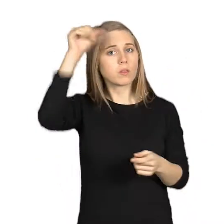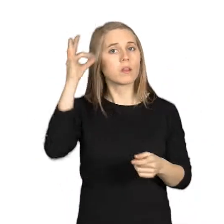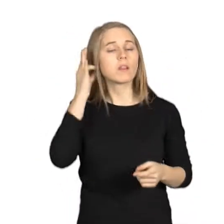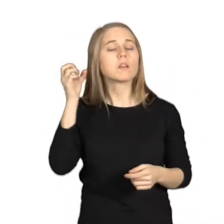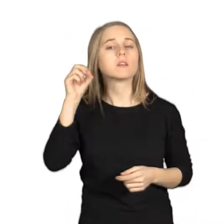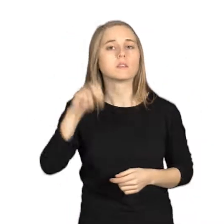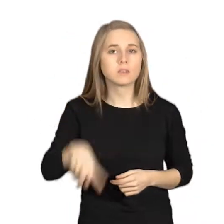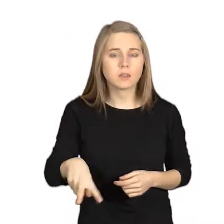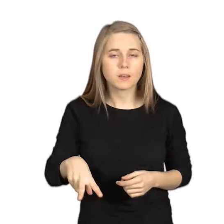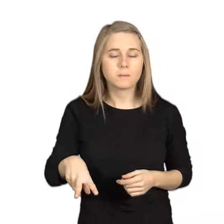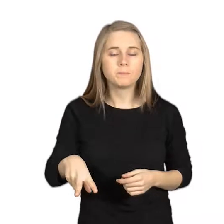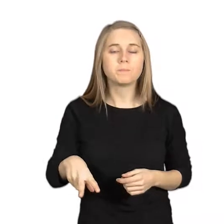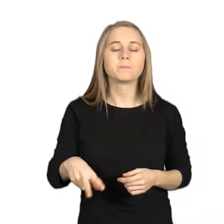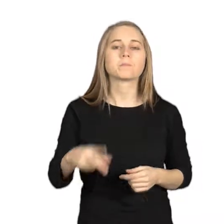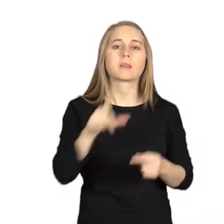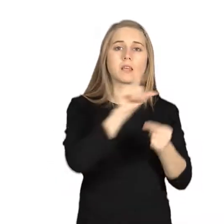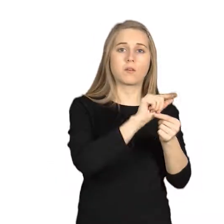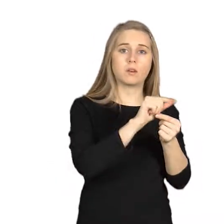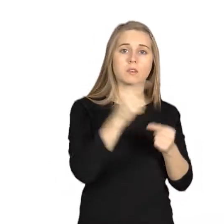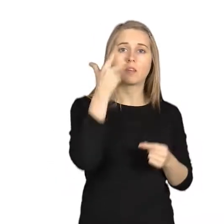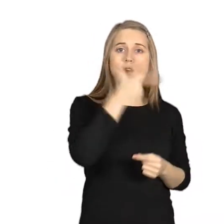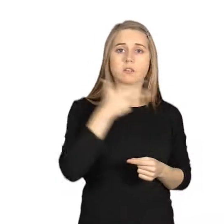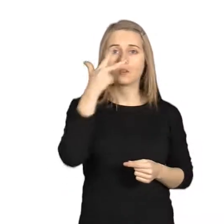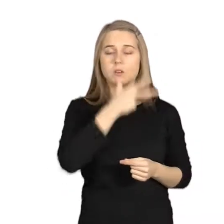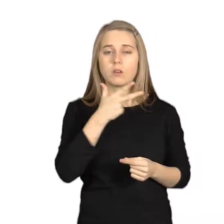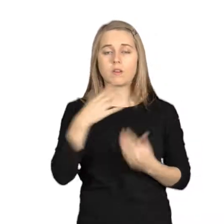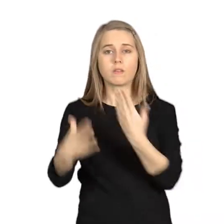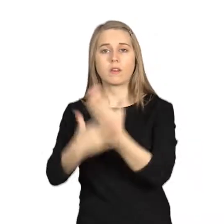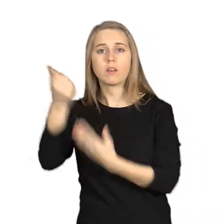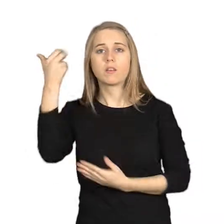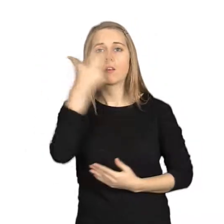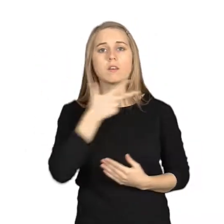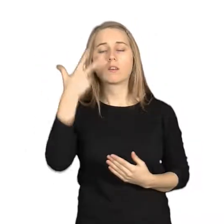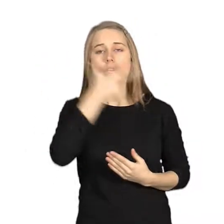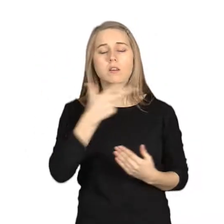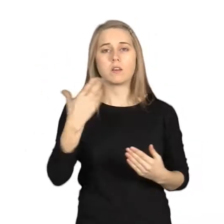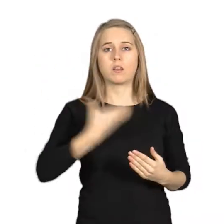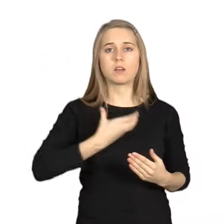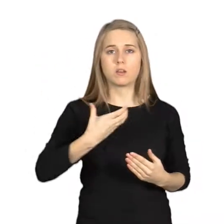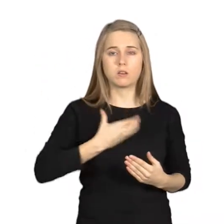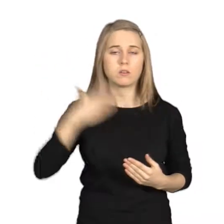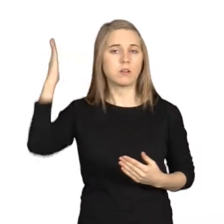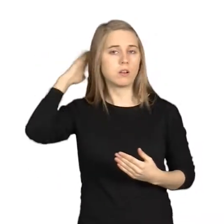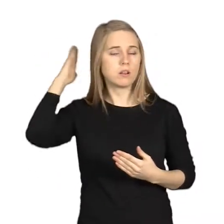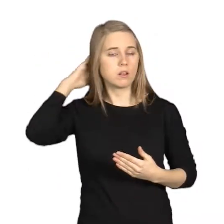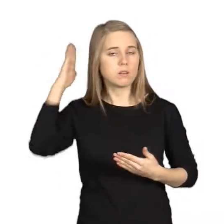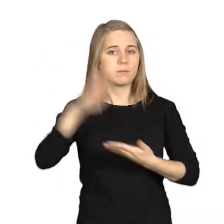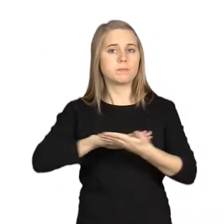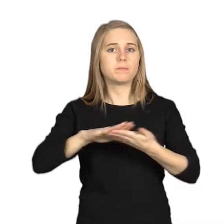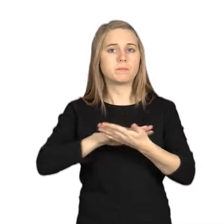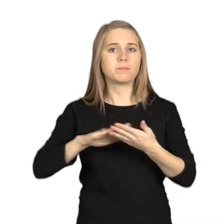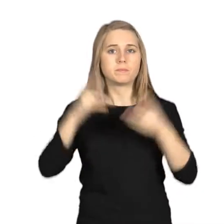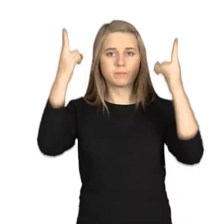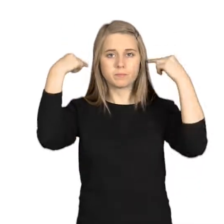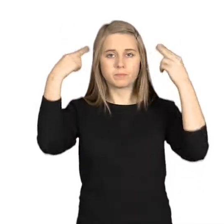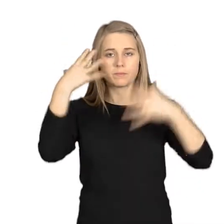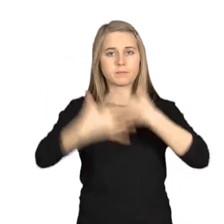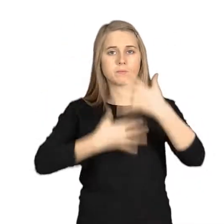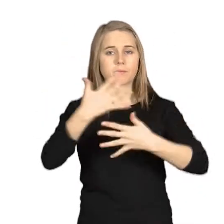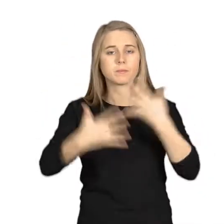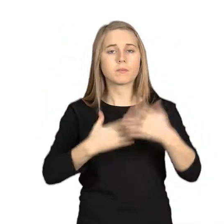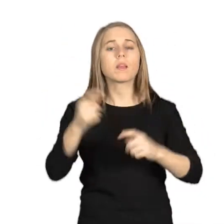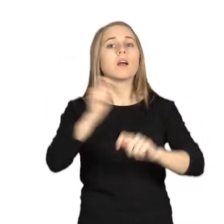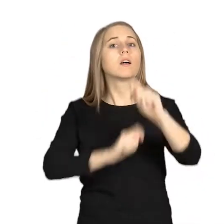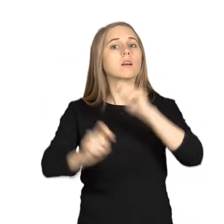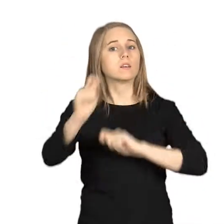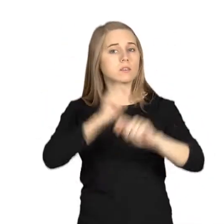patrocinadoras son Iniguaritza y Castola, la Federación de Icastolas, los ayuntamientos de Alchasu, Olazzi, Urdiaín y